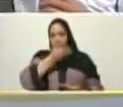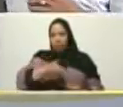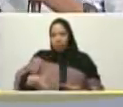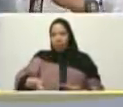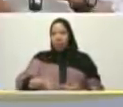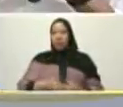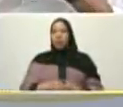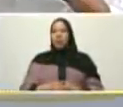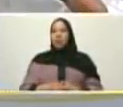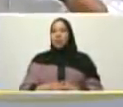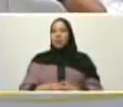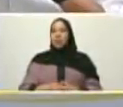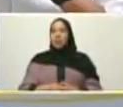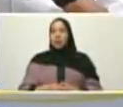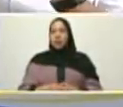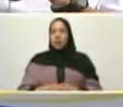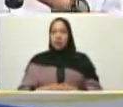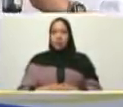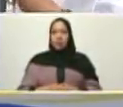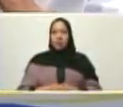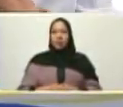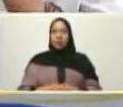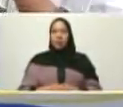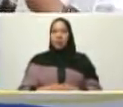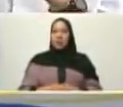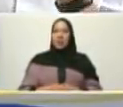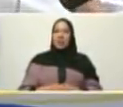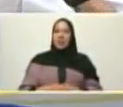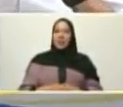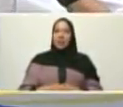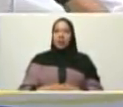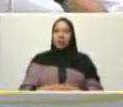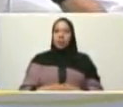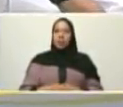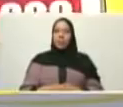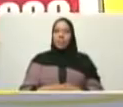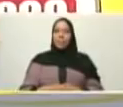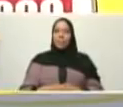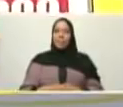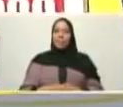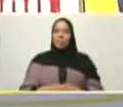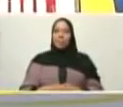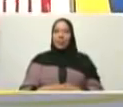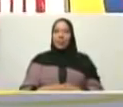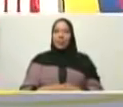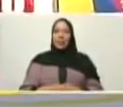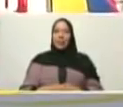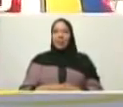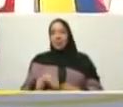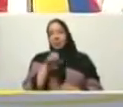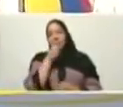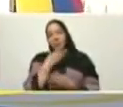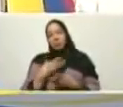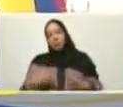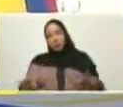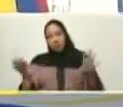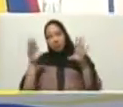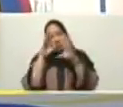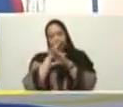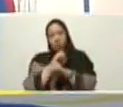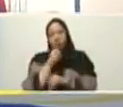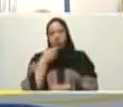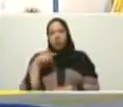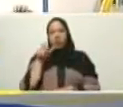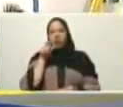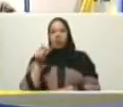adelante Nelson Moreno adelante buena noche querido presidente un saludo a la